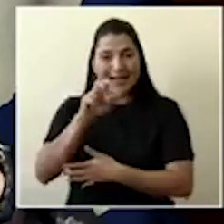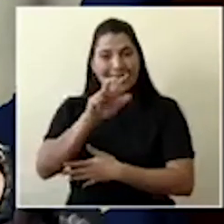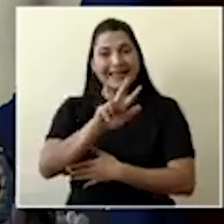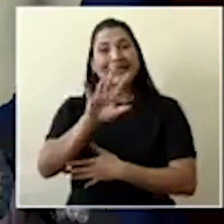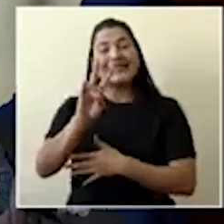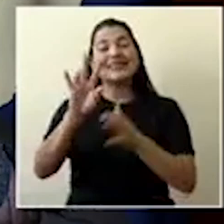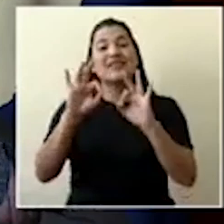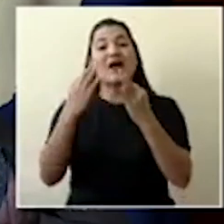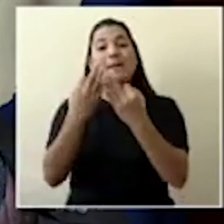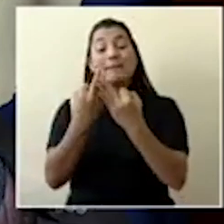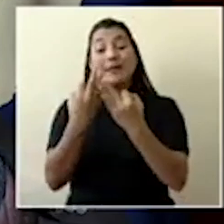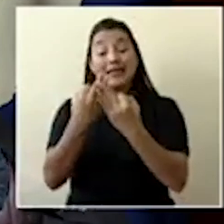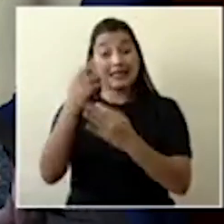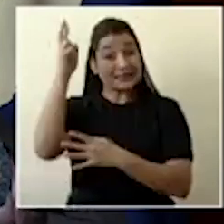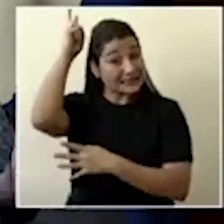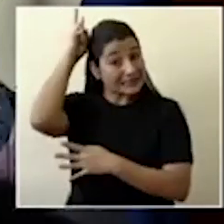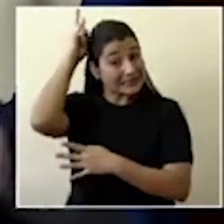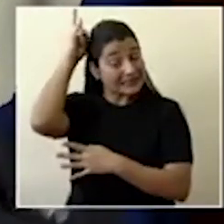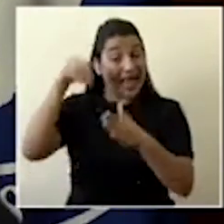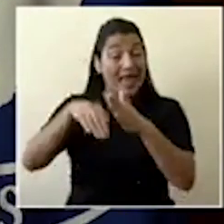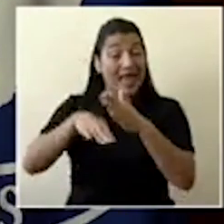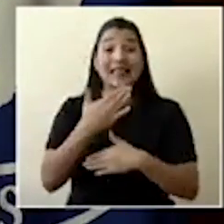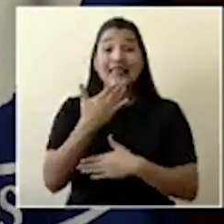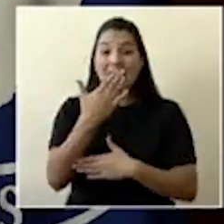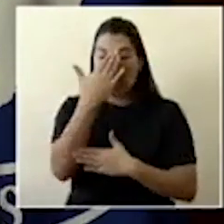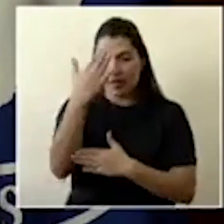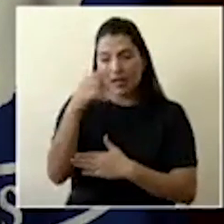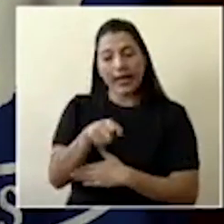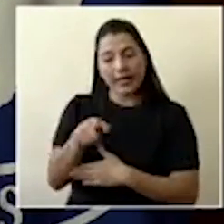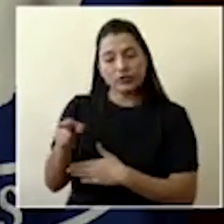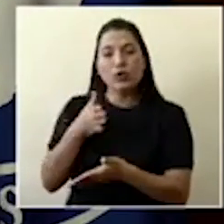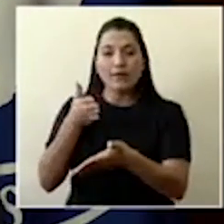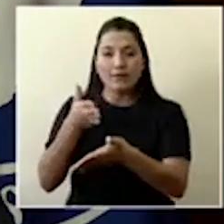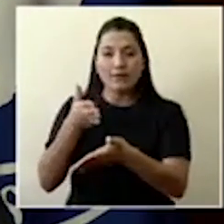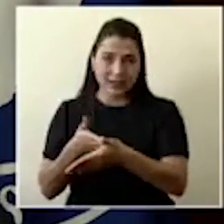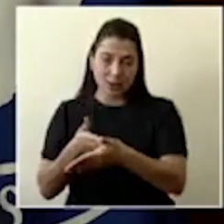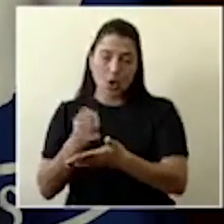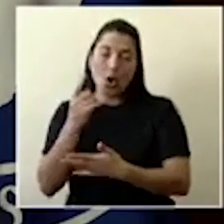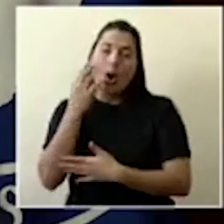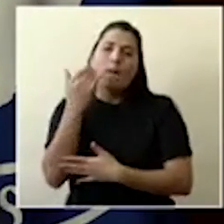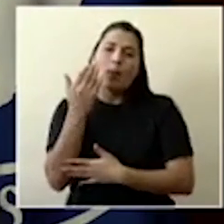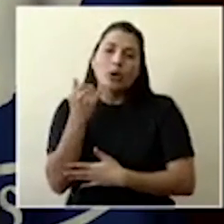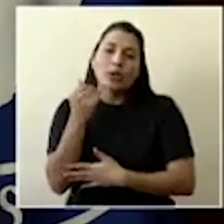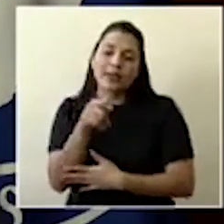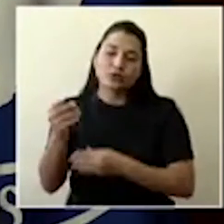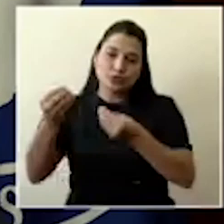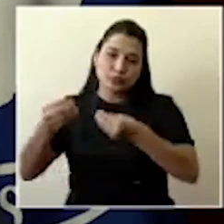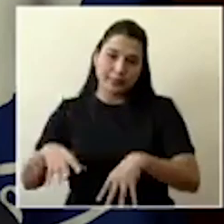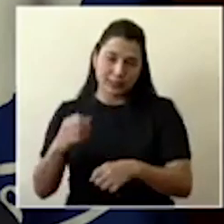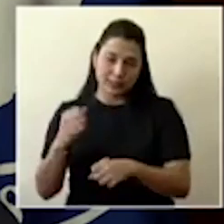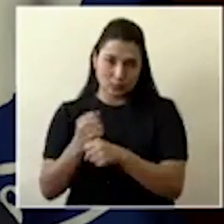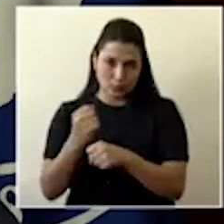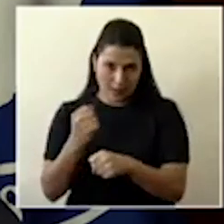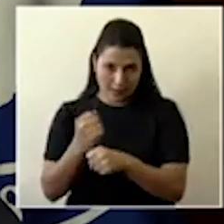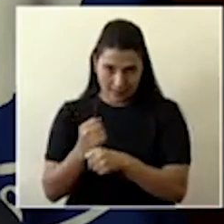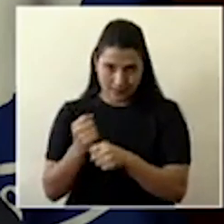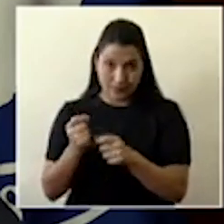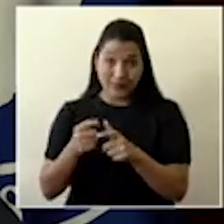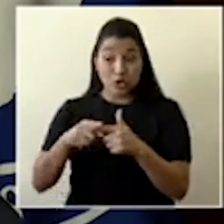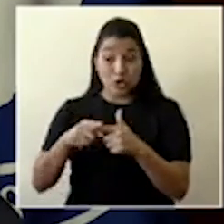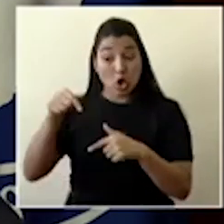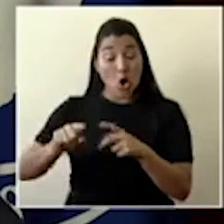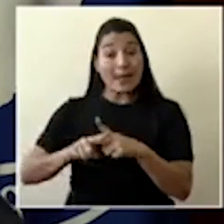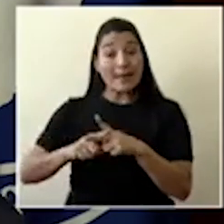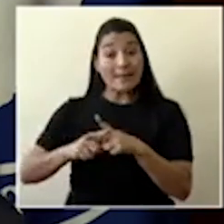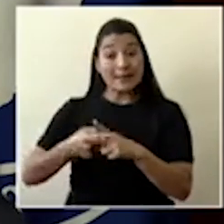de Talamanca, particularmente que han sido afectadas sobre todo por la pérdida del empleo que ellos desarrollaban en